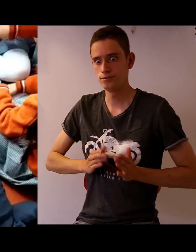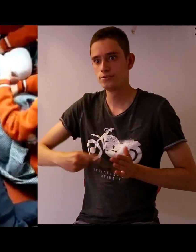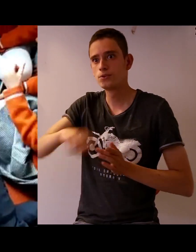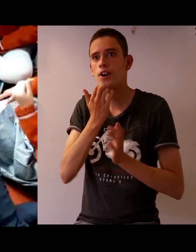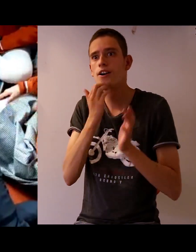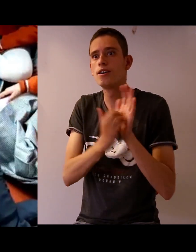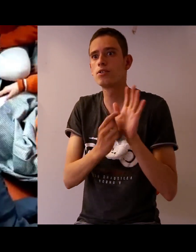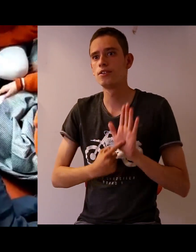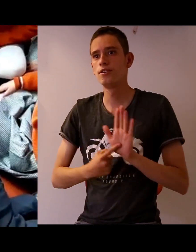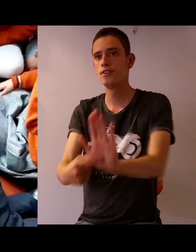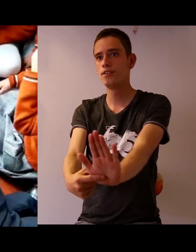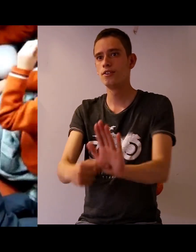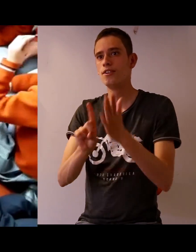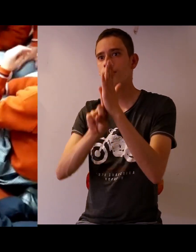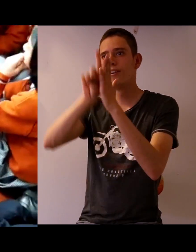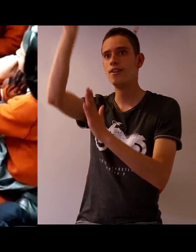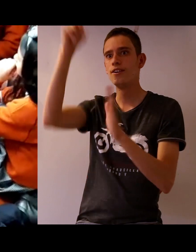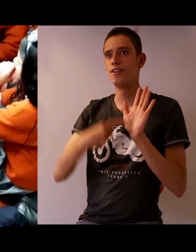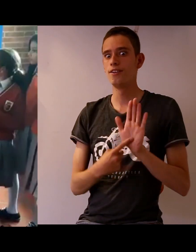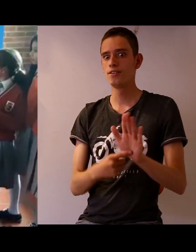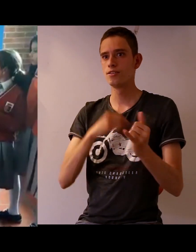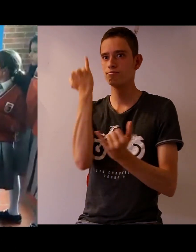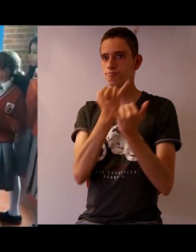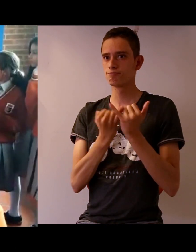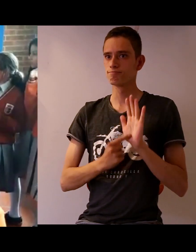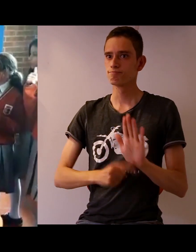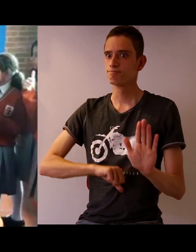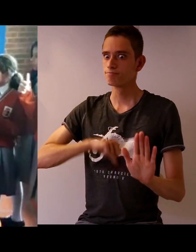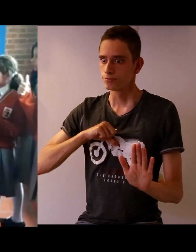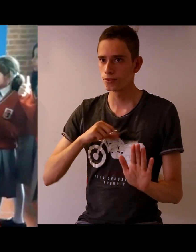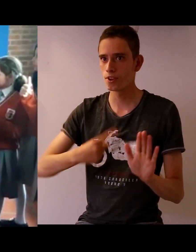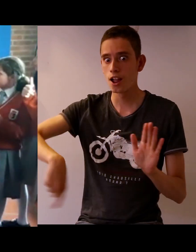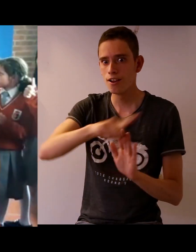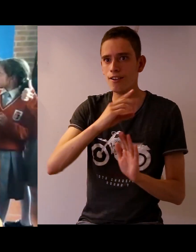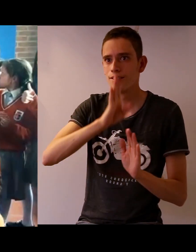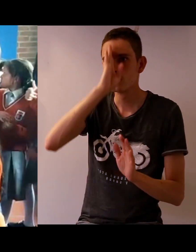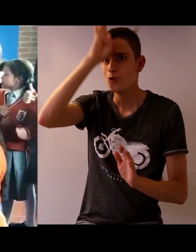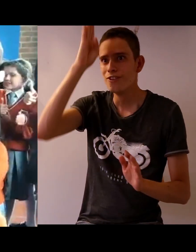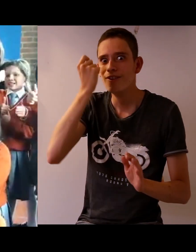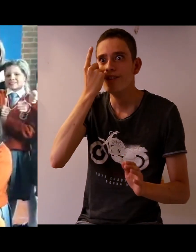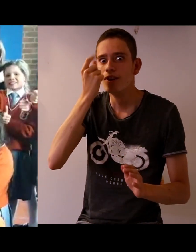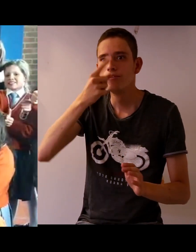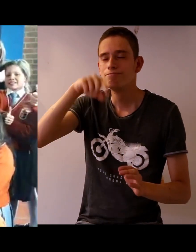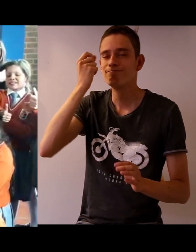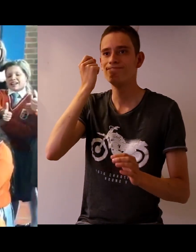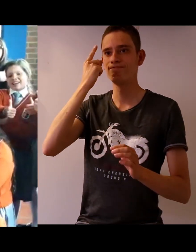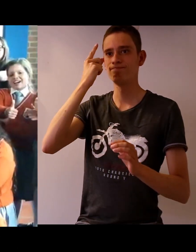robótica y mostrando el proyecto de la NASA que nos sentimos orgullosos de ese desarrollo.